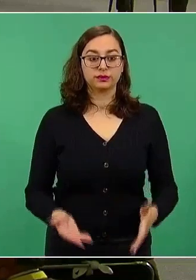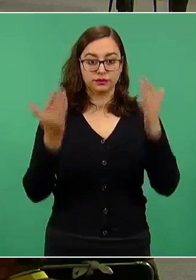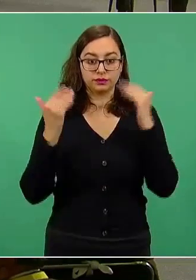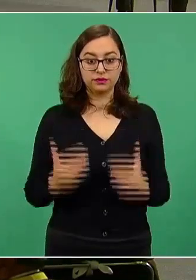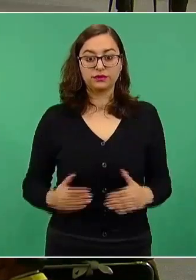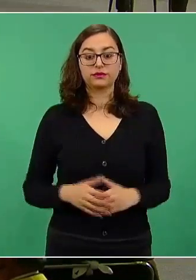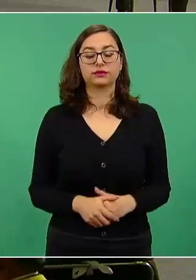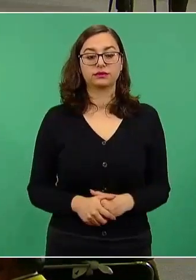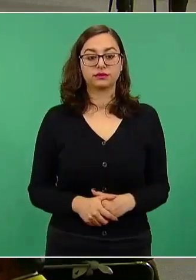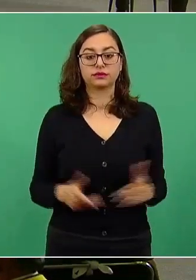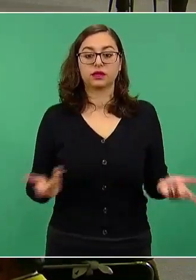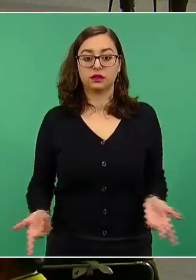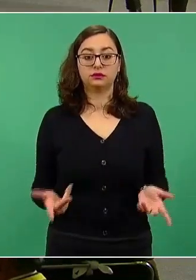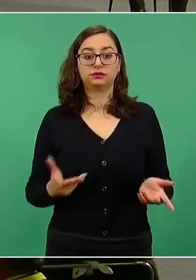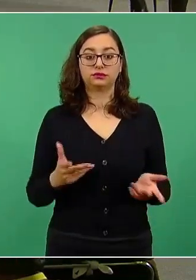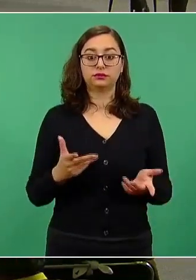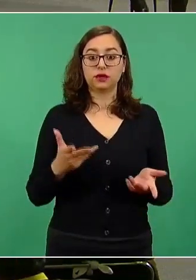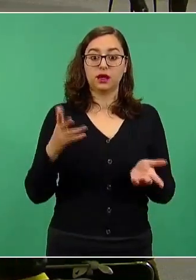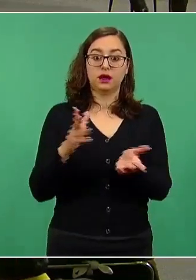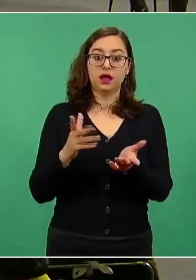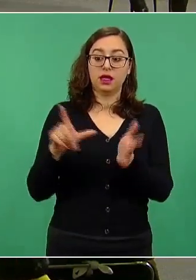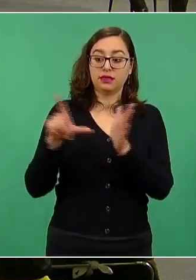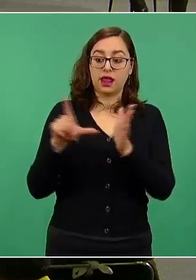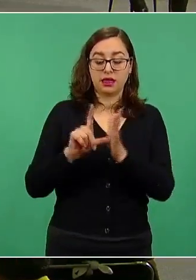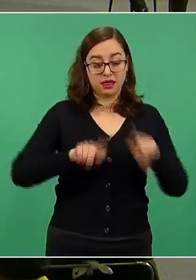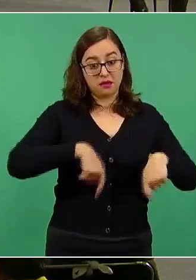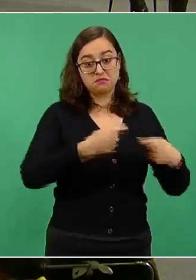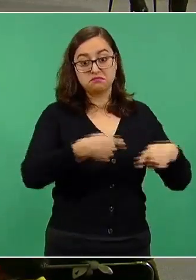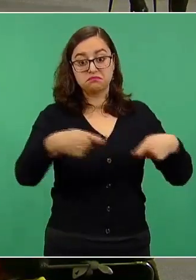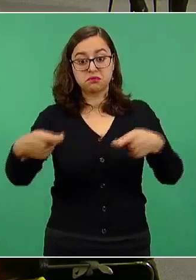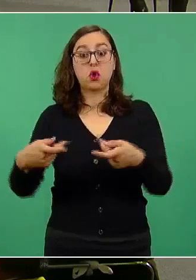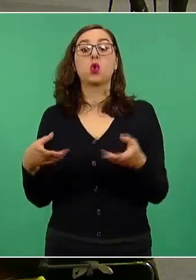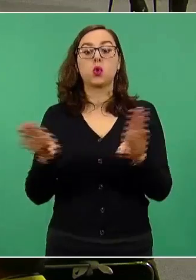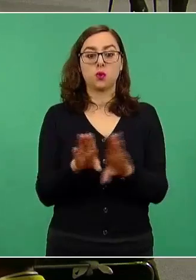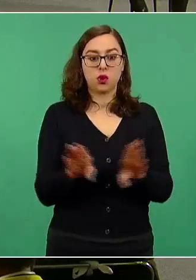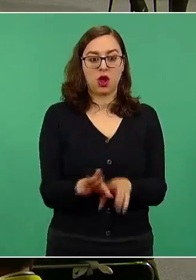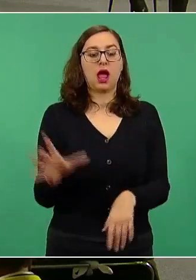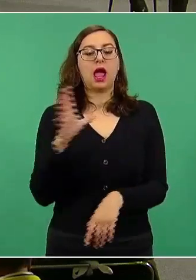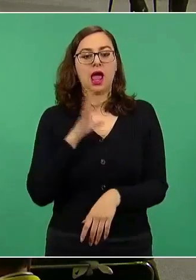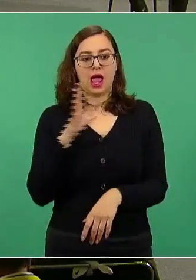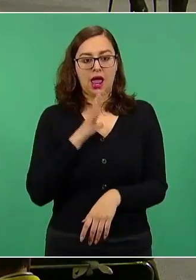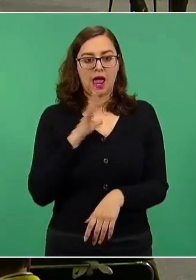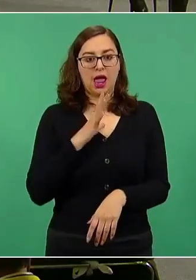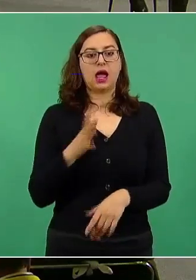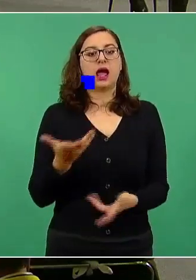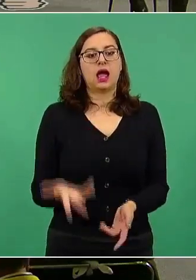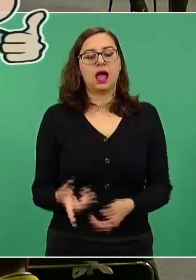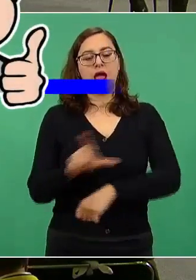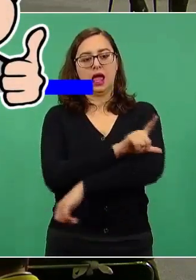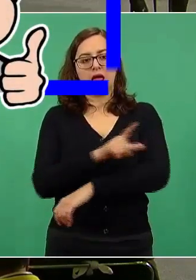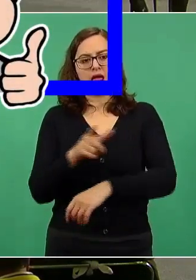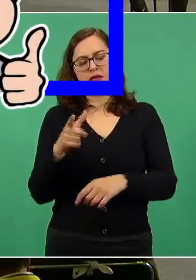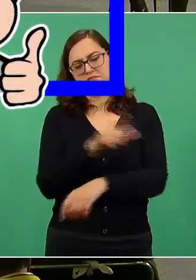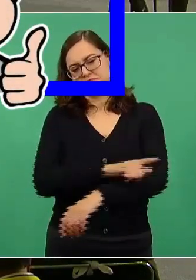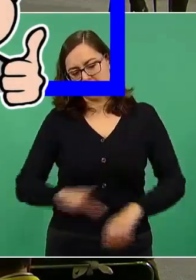¿Cómo vamos a convocarlos para la recepción de su tarjeta? Abrimos un link que es pensión.adultosmayores